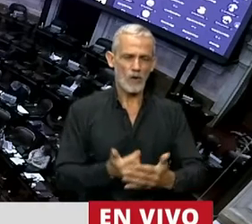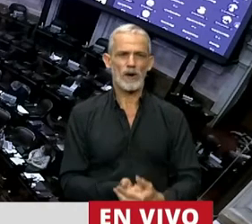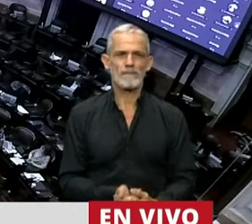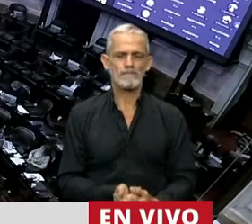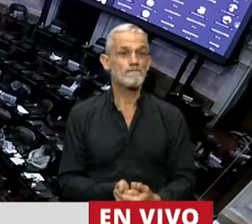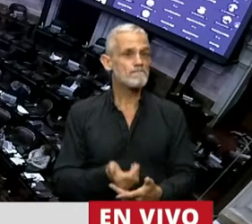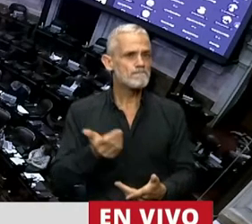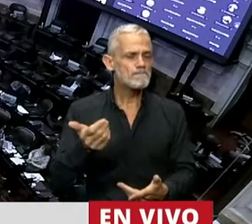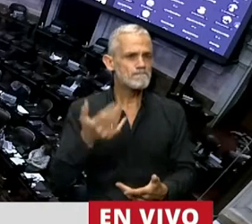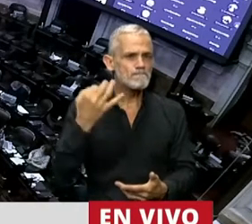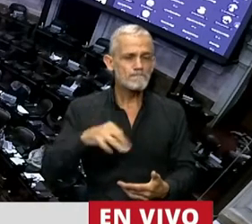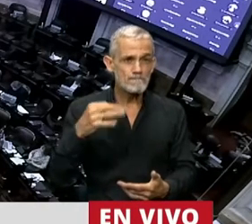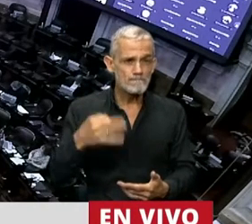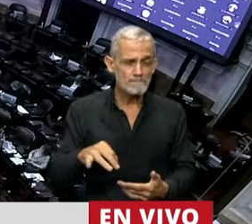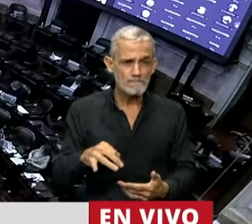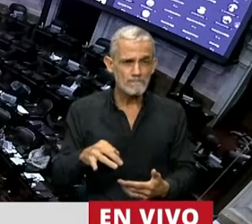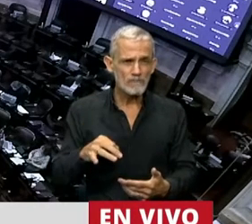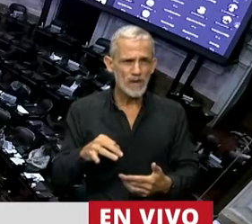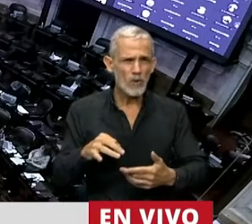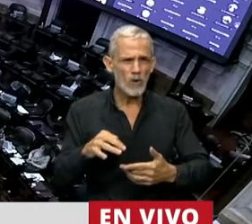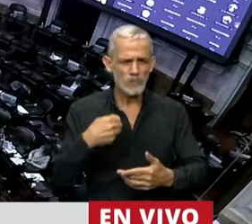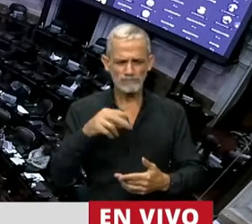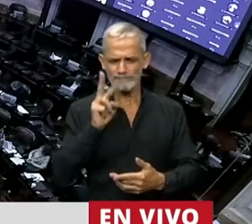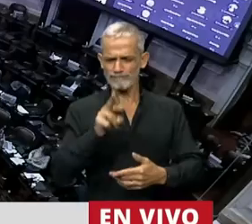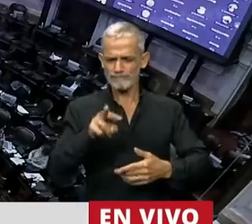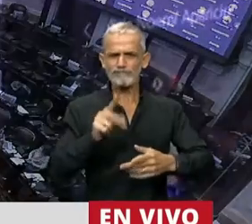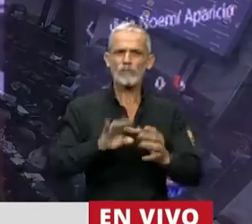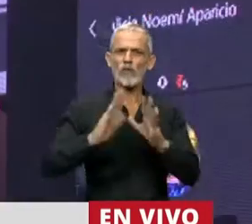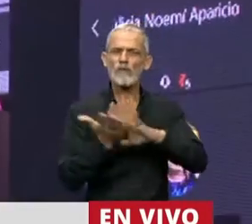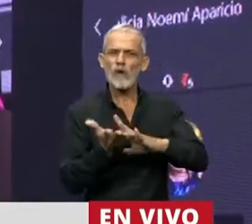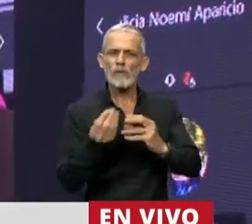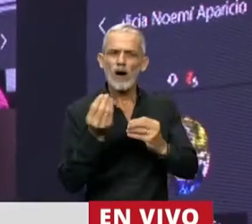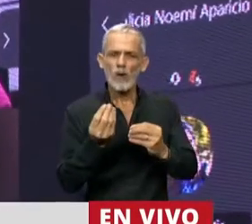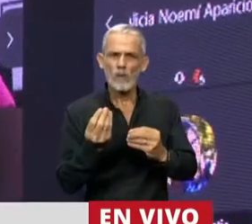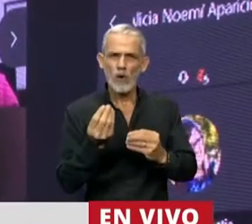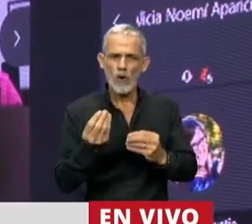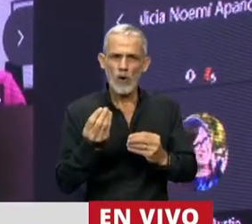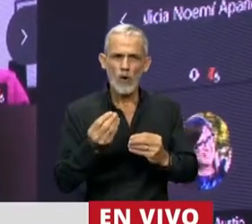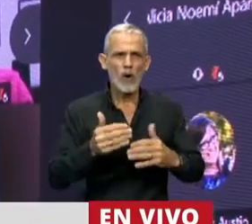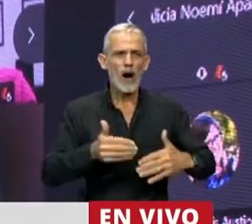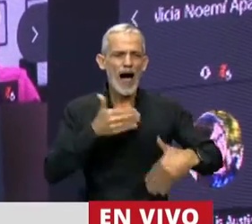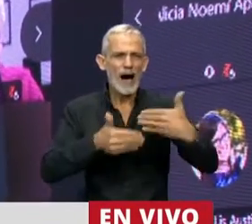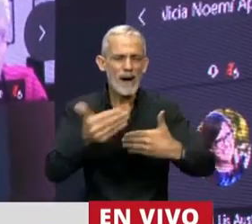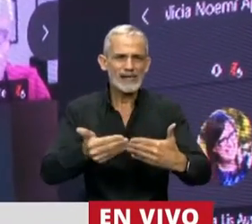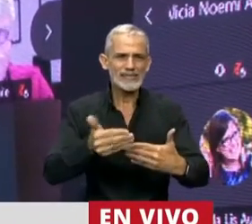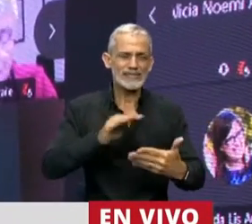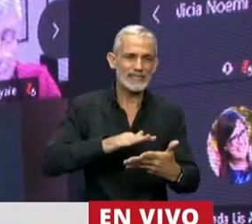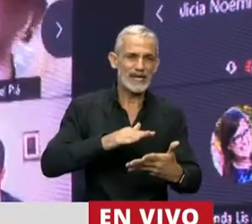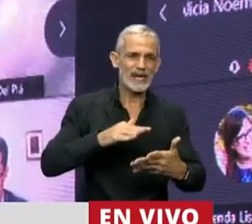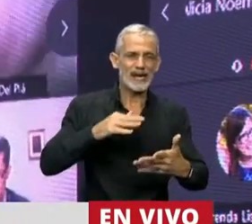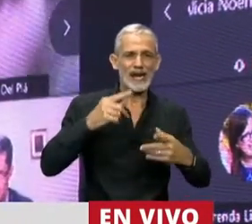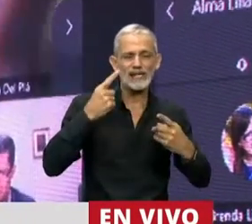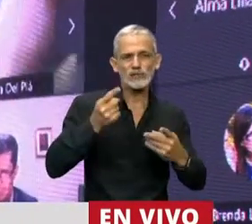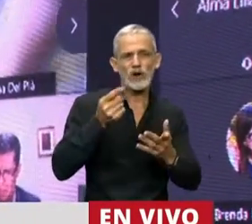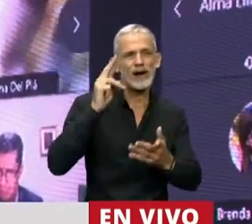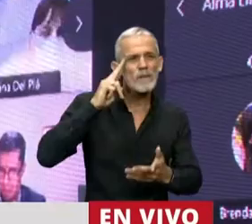Tengo que, repasando la forma en que los avances en materia de atención de